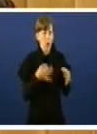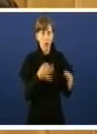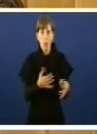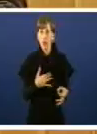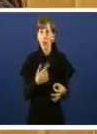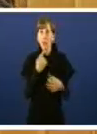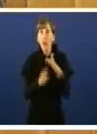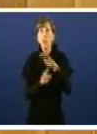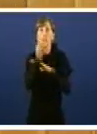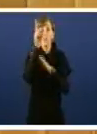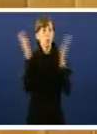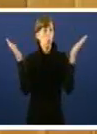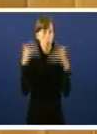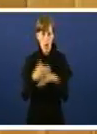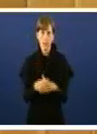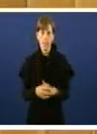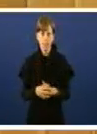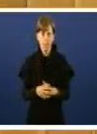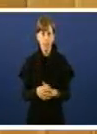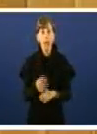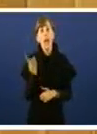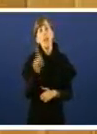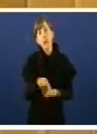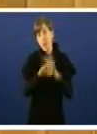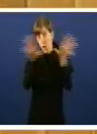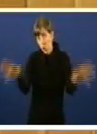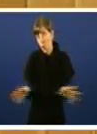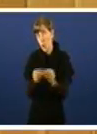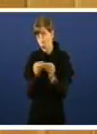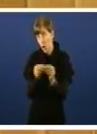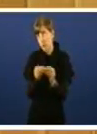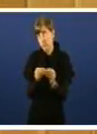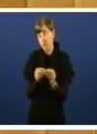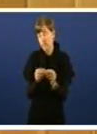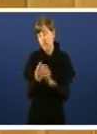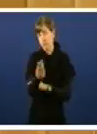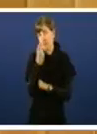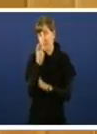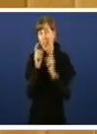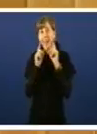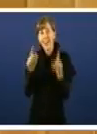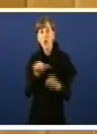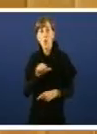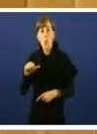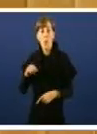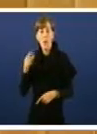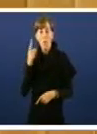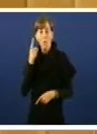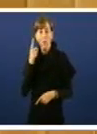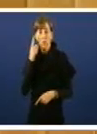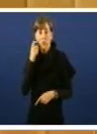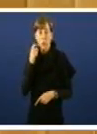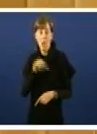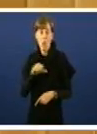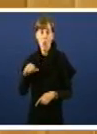crecemento. Tamén, a conclusión aquí obrigada, se a banca privada non cumpre coa súa